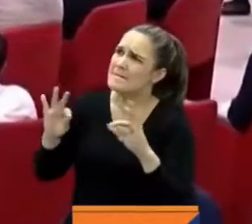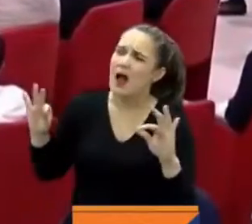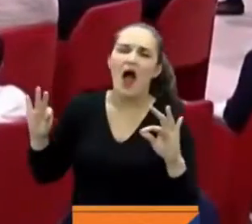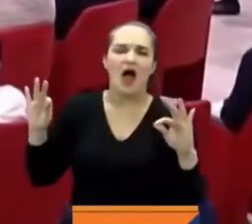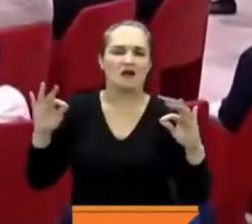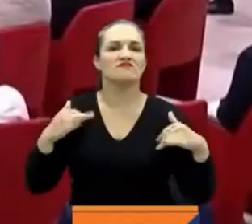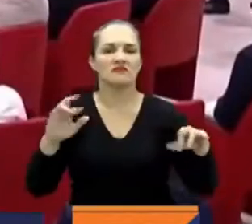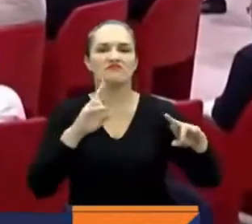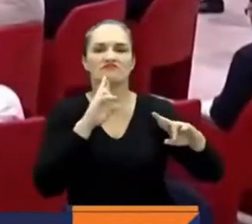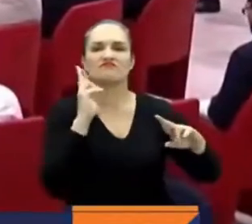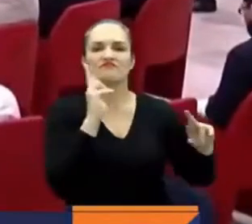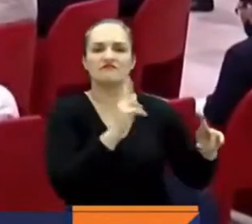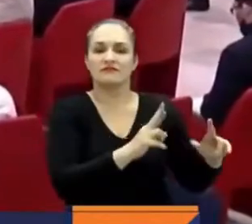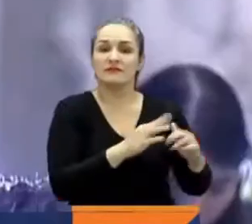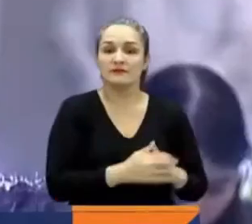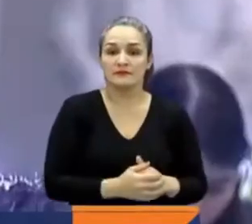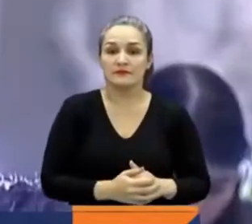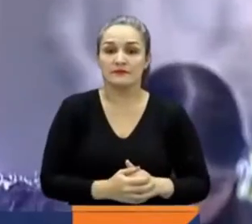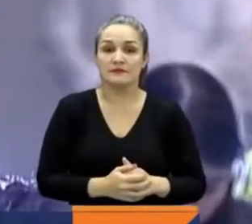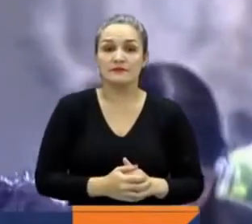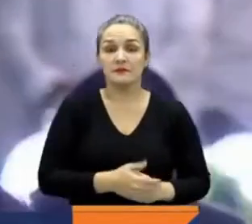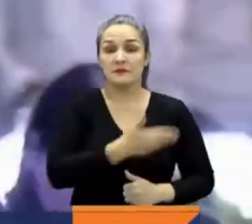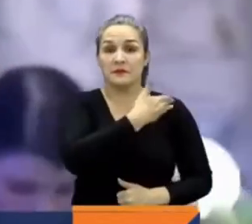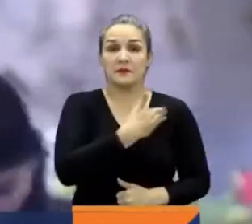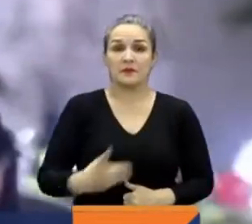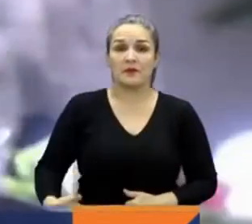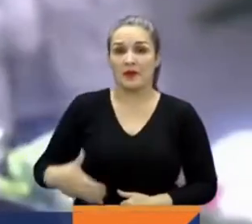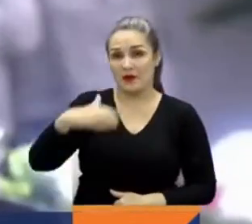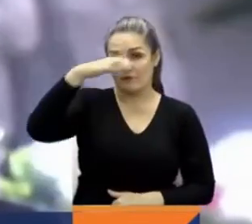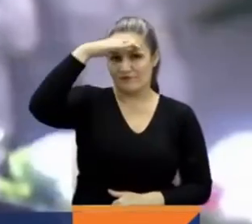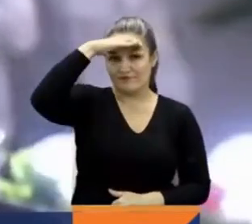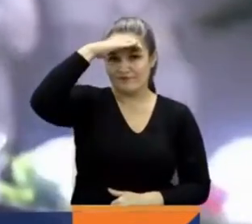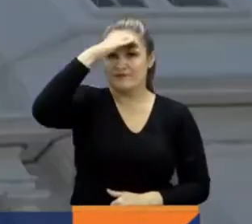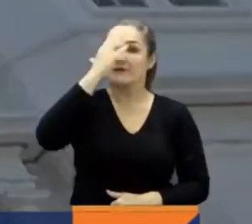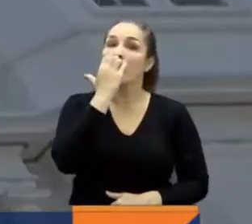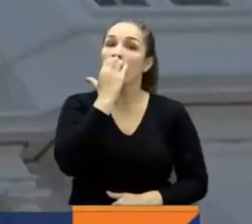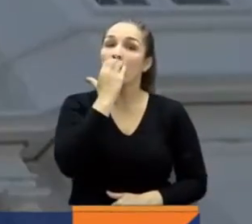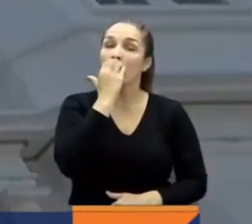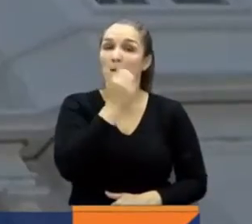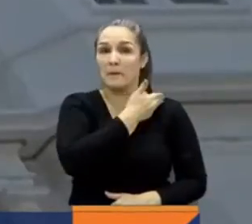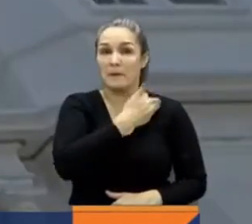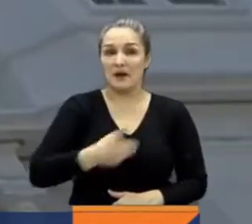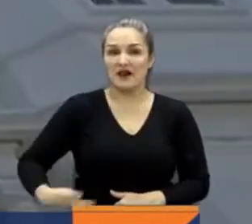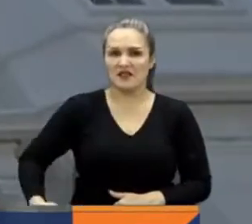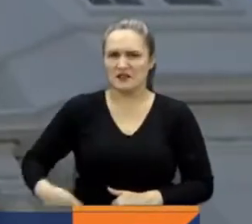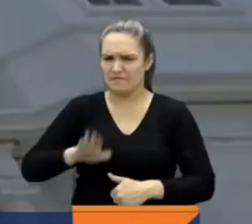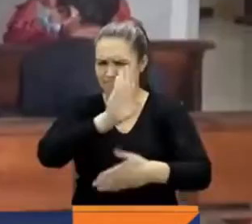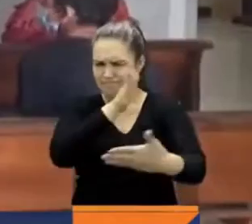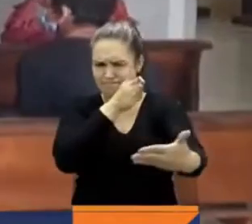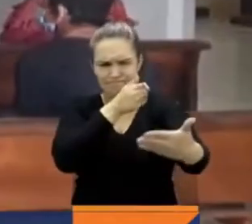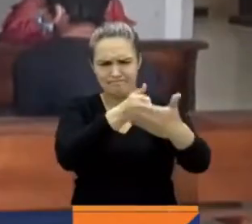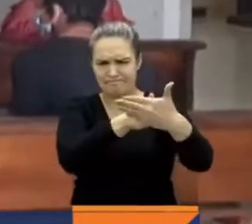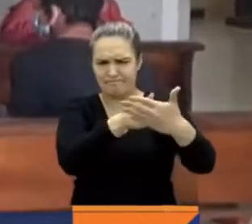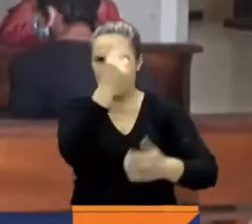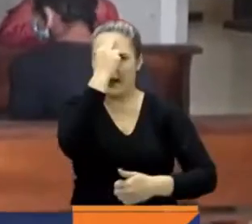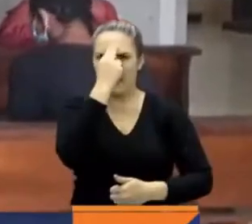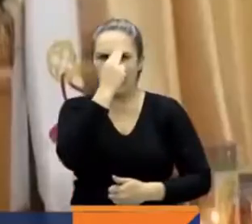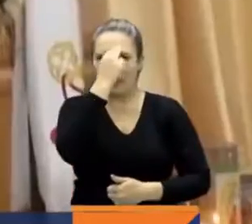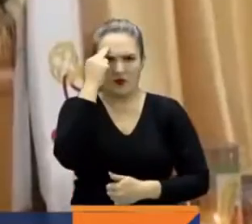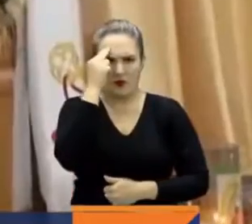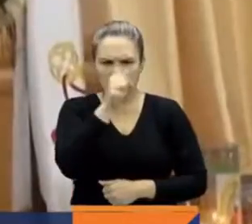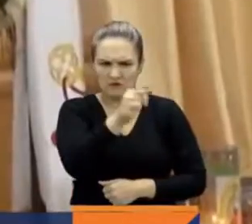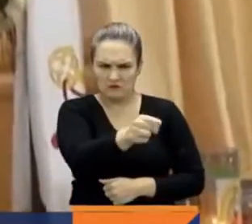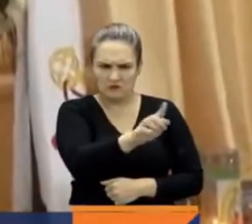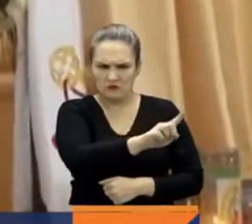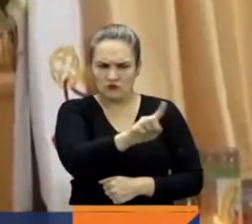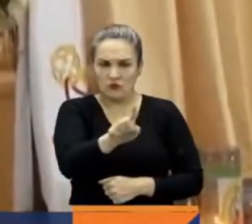El más reciente objetivo de Daniel Ortega en Nicaragua tiene nombre y apellido y se llama Iglesia Católica. Servir de mediadora entre gobierno